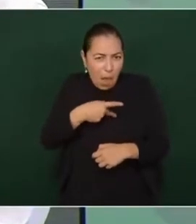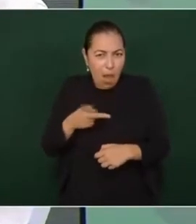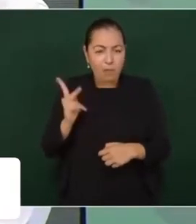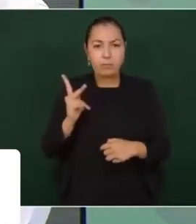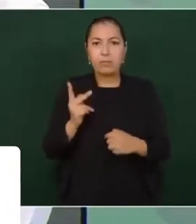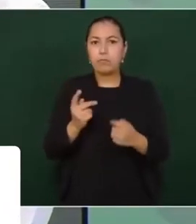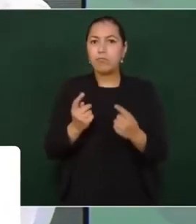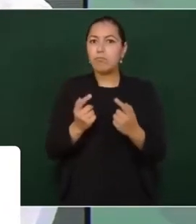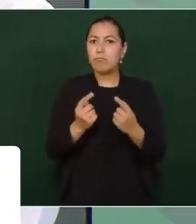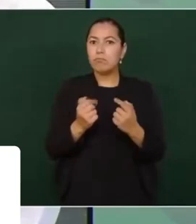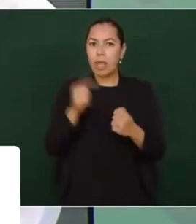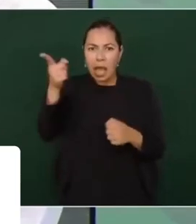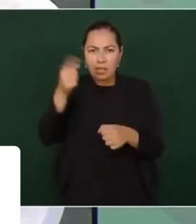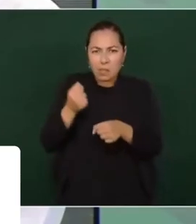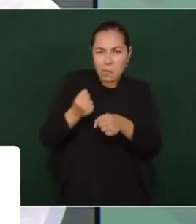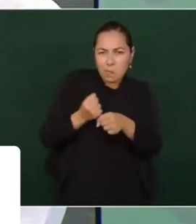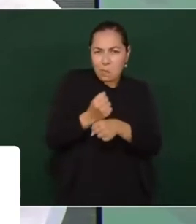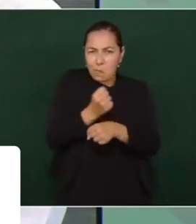y no hay violencia